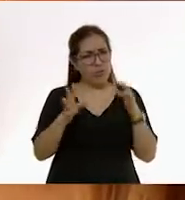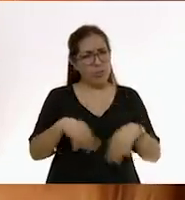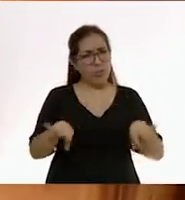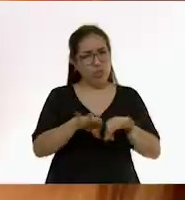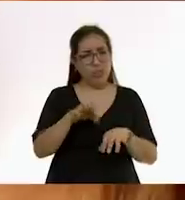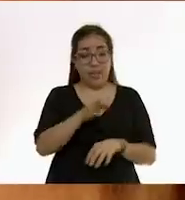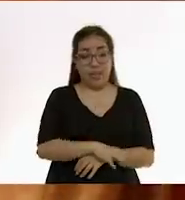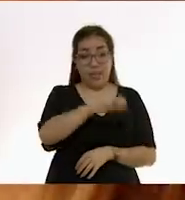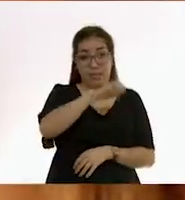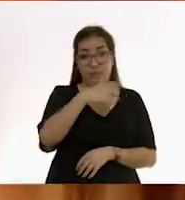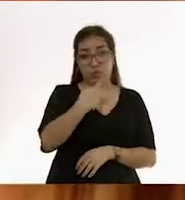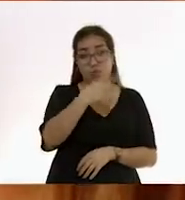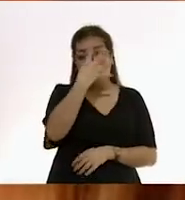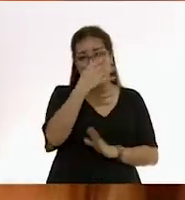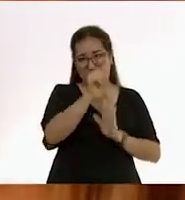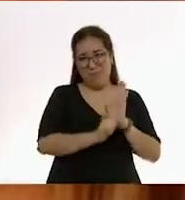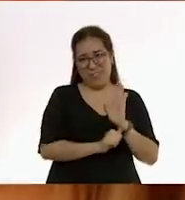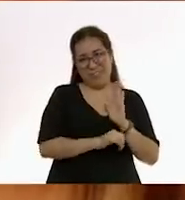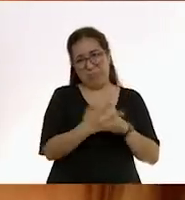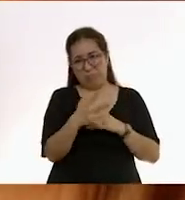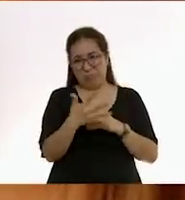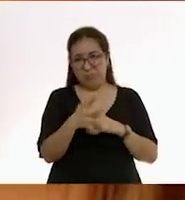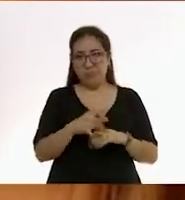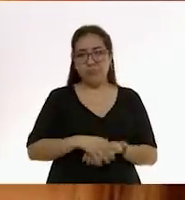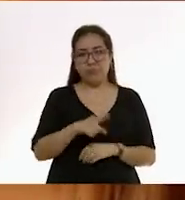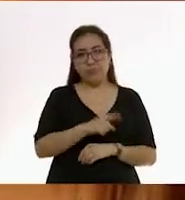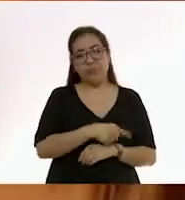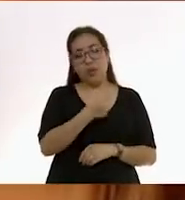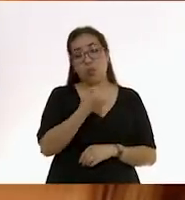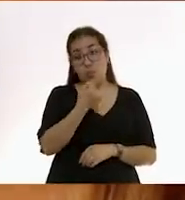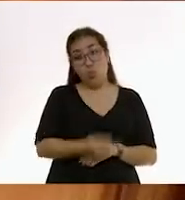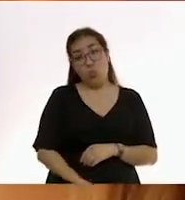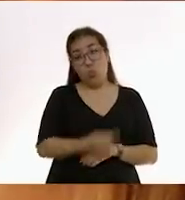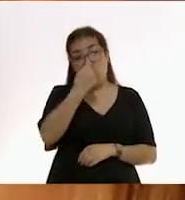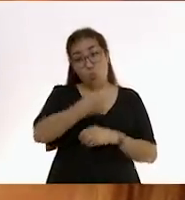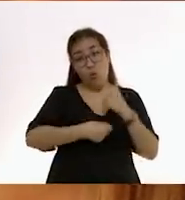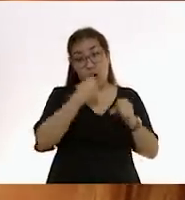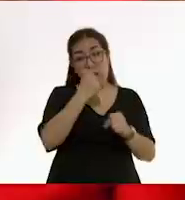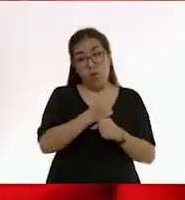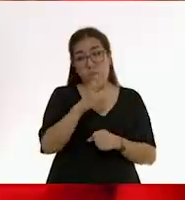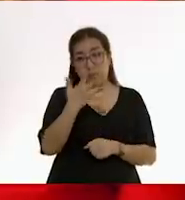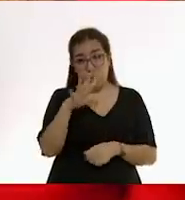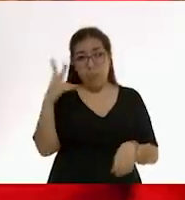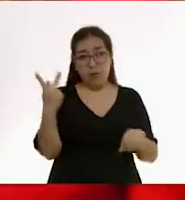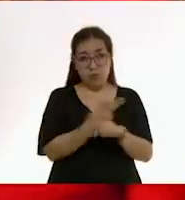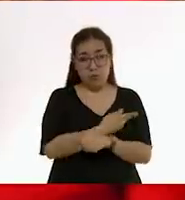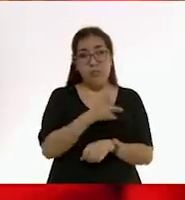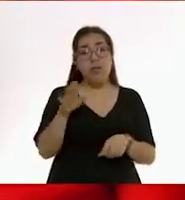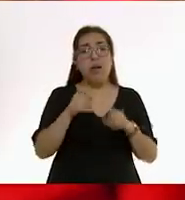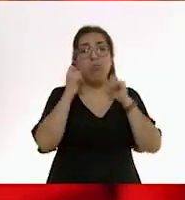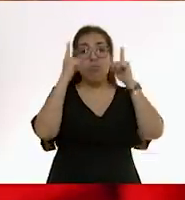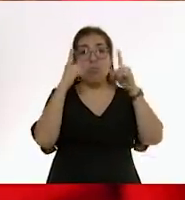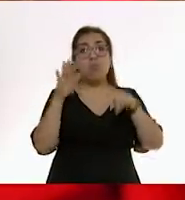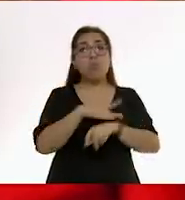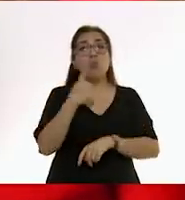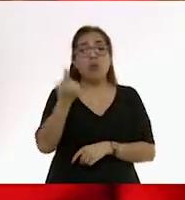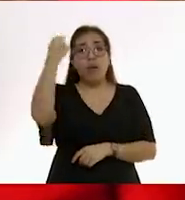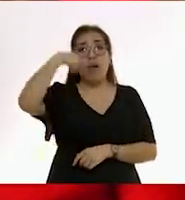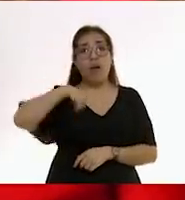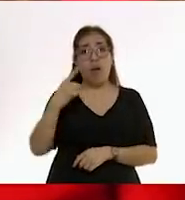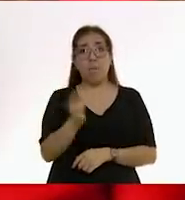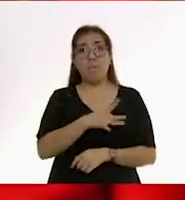primeros cuatro meses de vida, que se va a mantener en realidad todo el primer año por la que los bebés se despiertan, es porque tienen miedo, porque